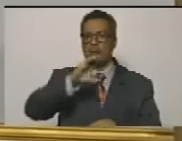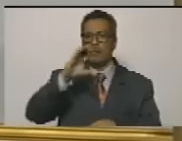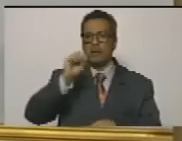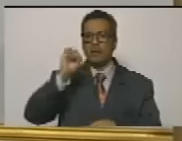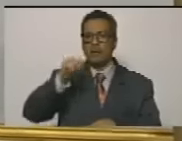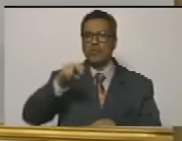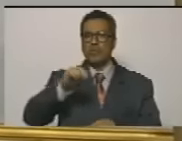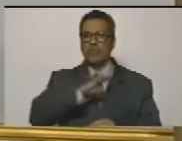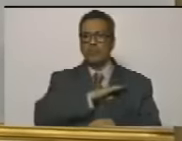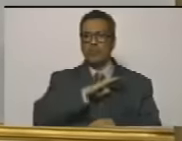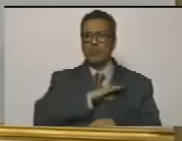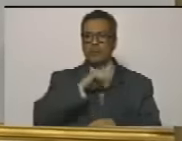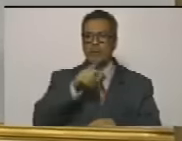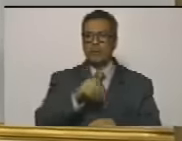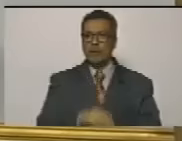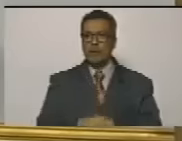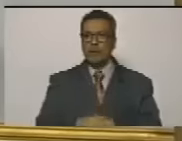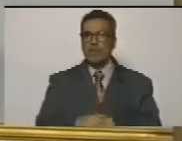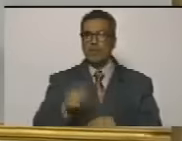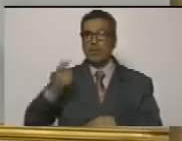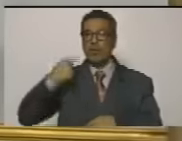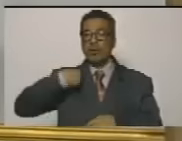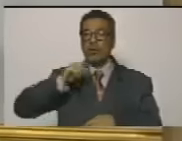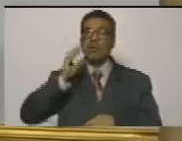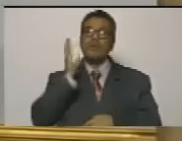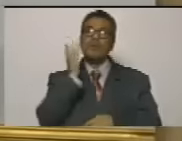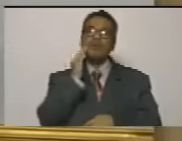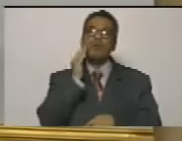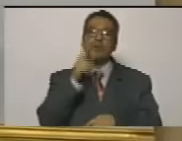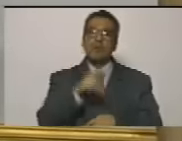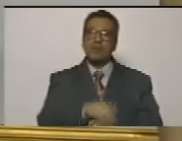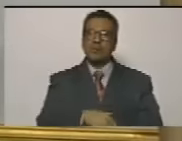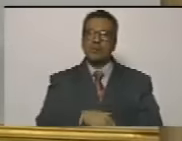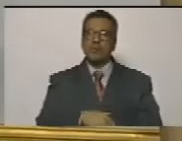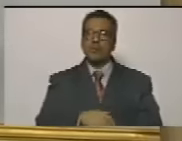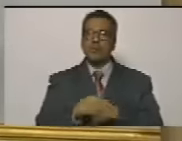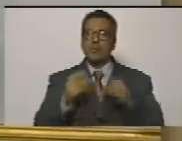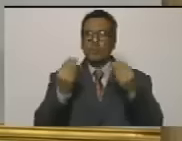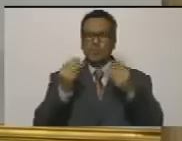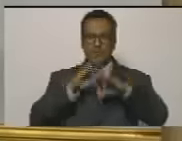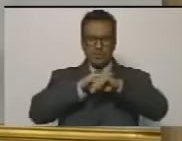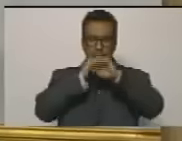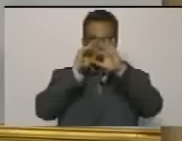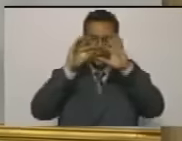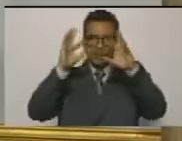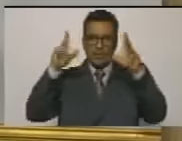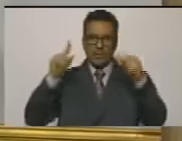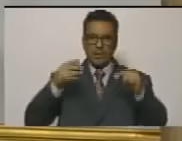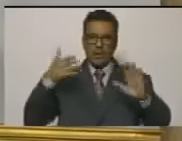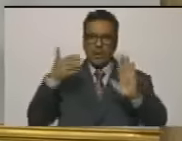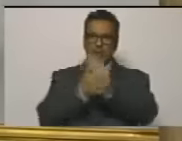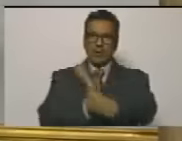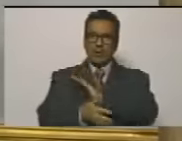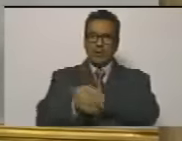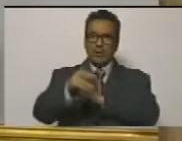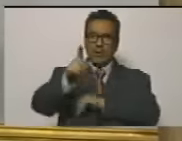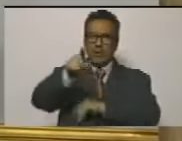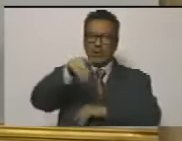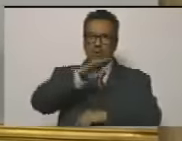y aquí estamos teniendo ejemplos muy claros de lo que significa la